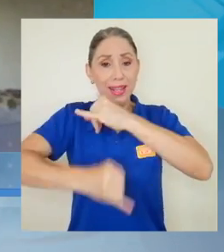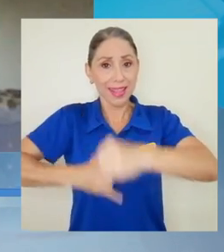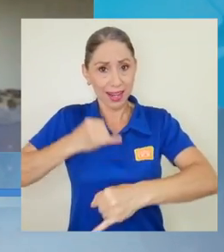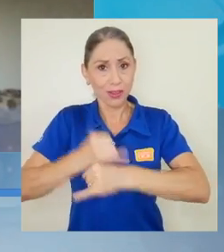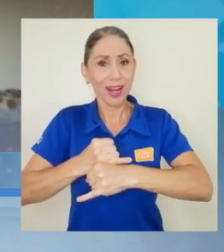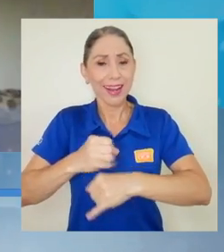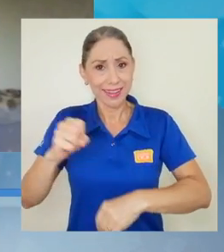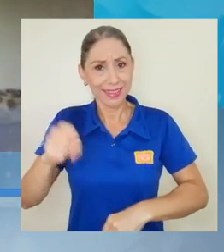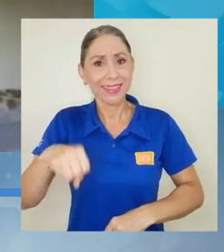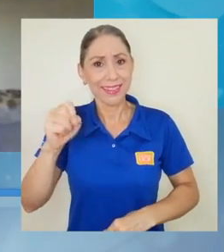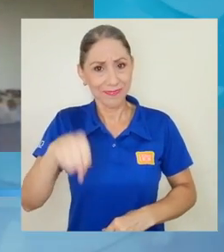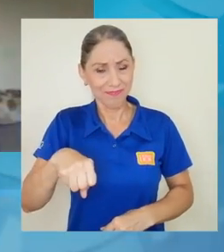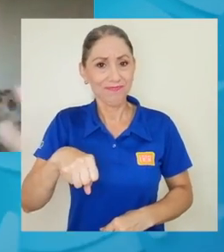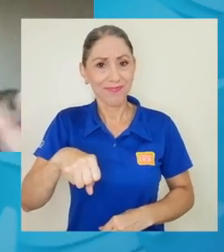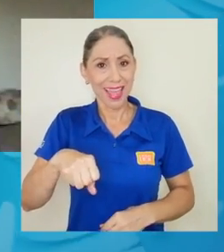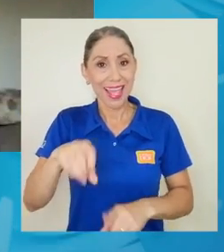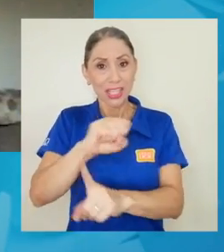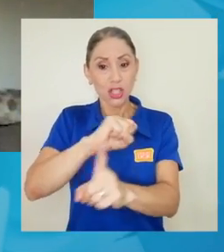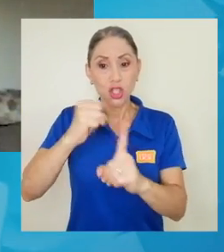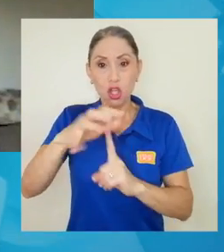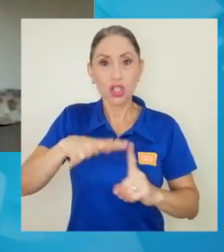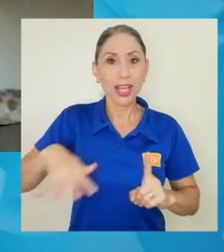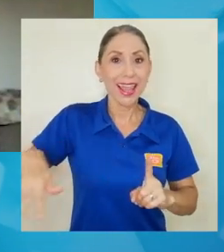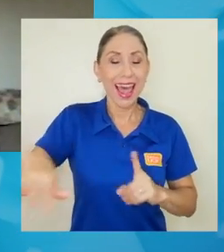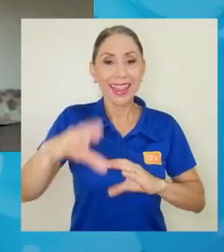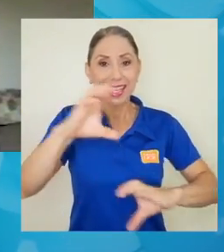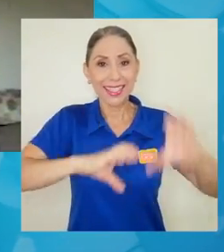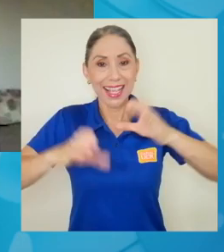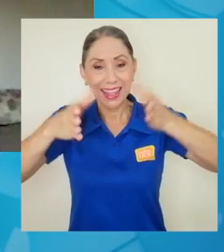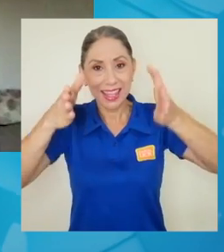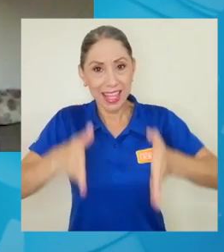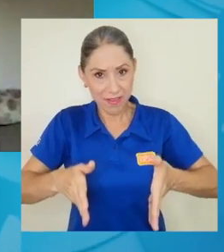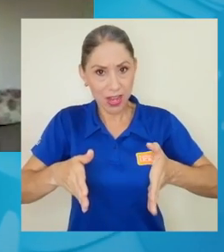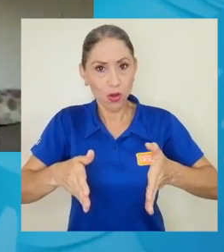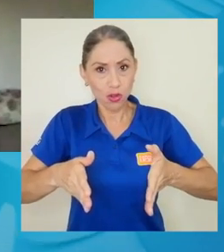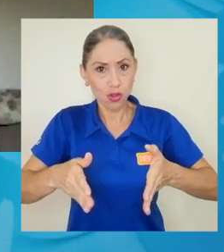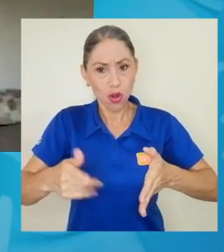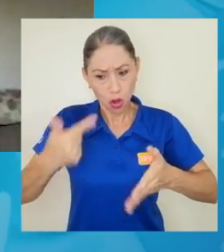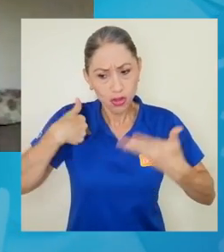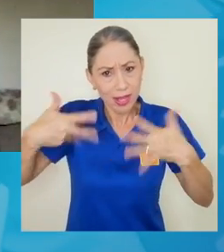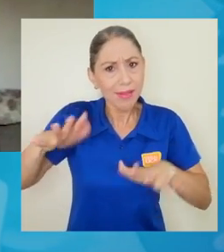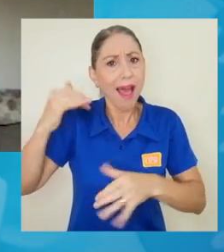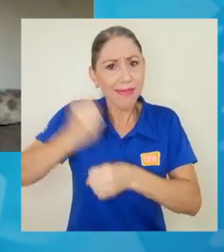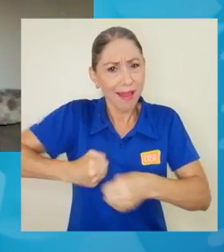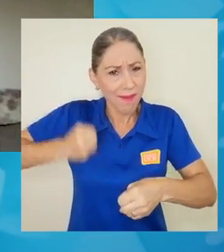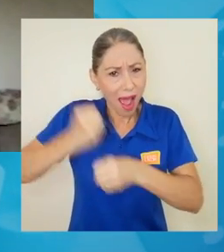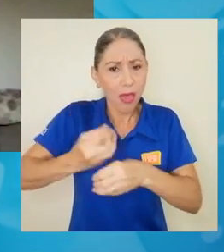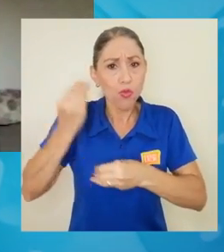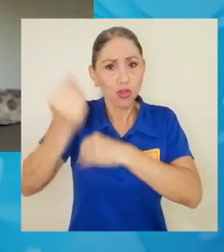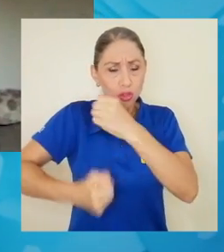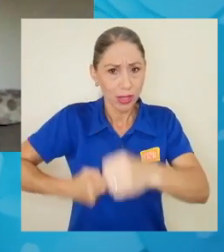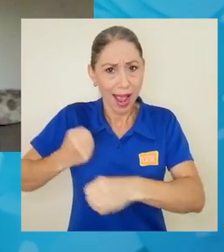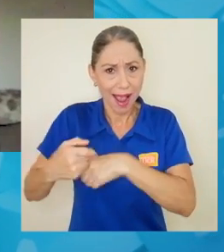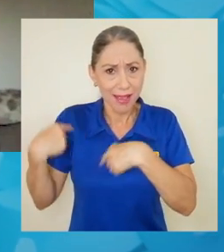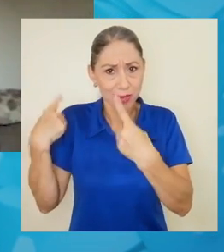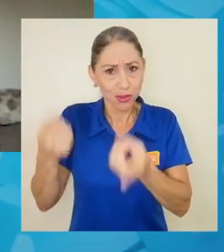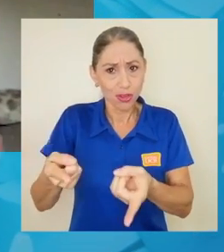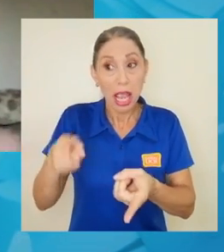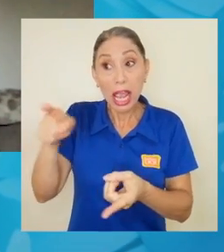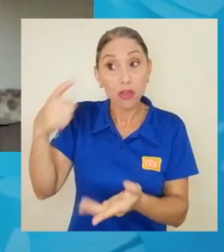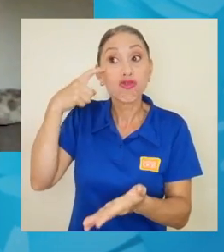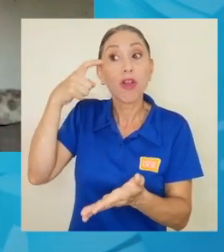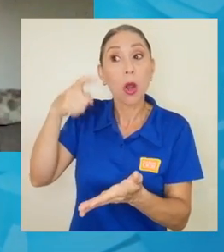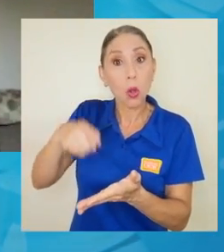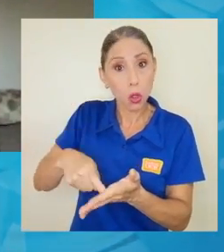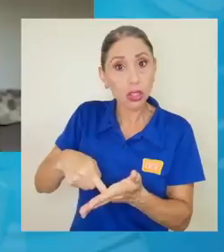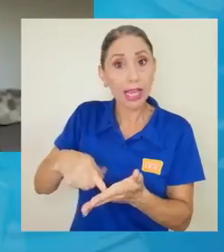de la sociedad, de científicos con los que he trabajado durante muchos años que reconocen